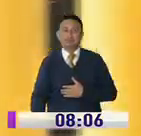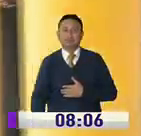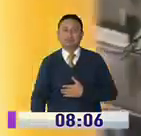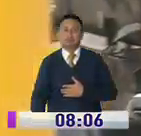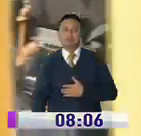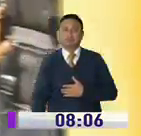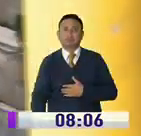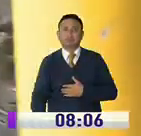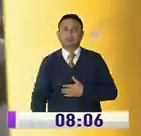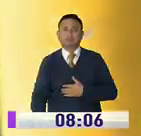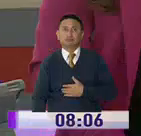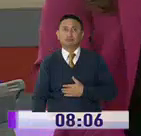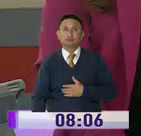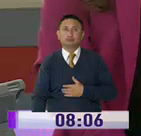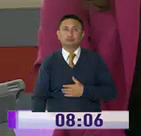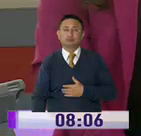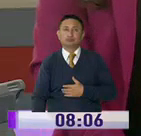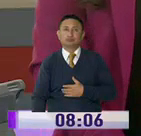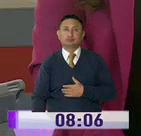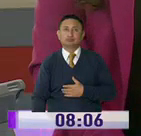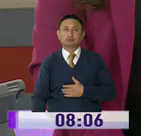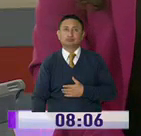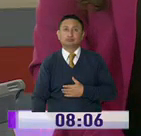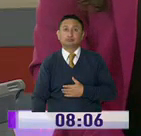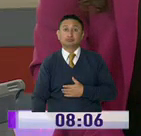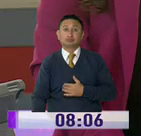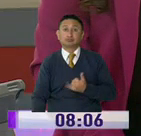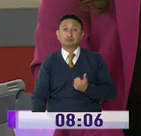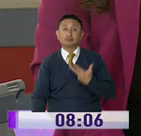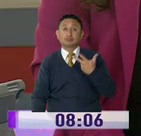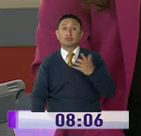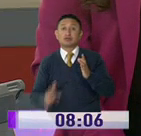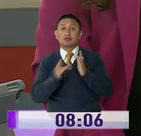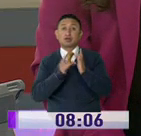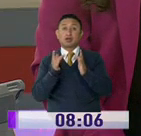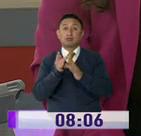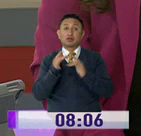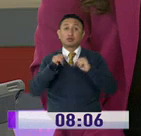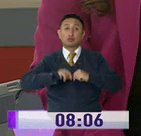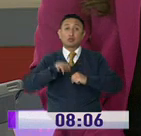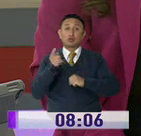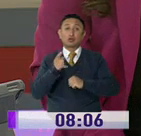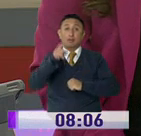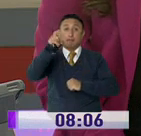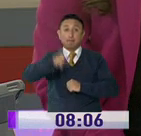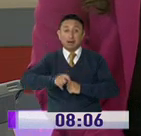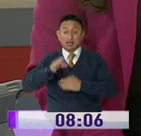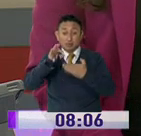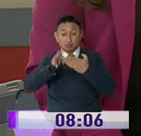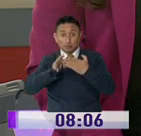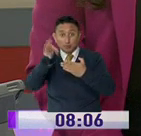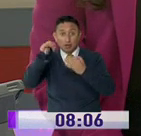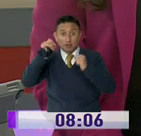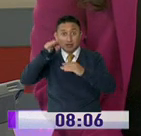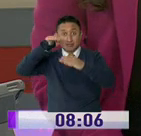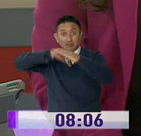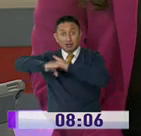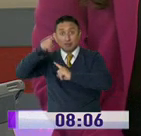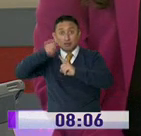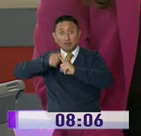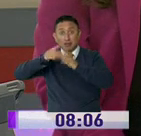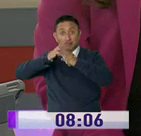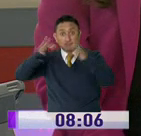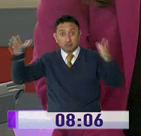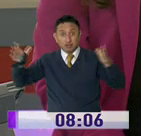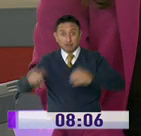Adriana Rojas. Y a partir de este 3 de abril, únicamente los distribuidores autorizados podrán ingresar al mercado